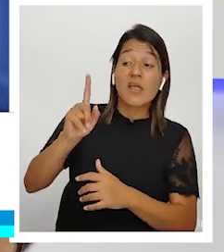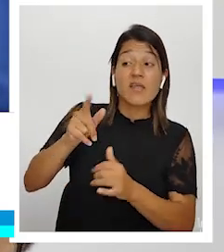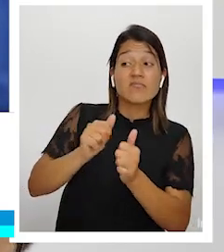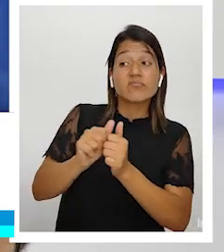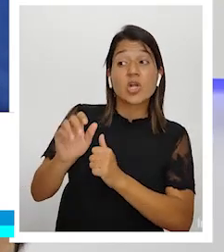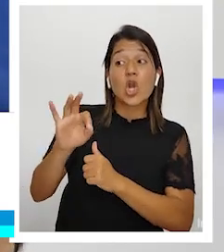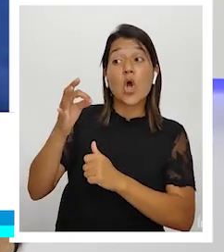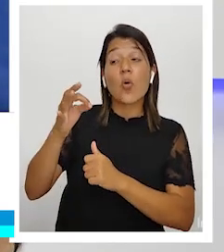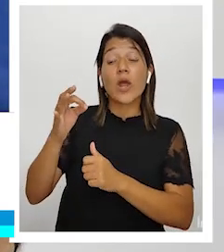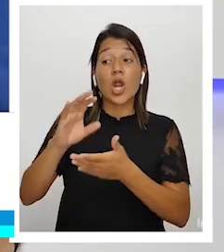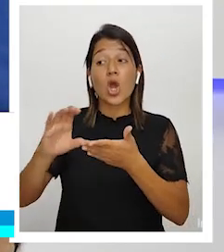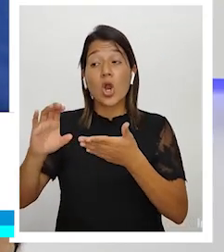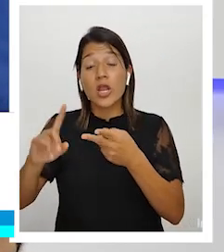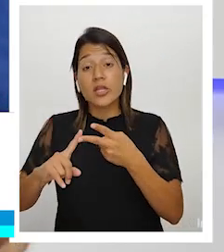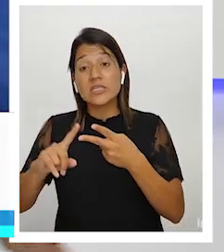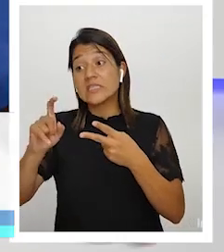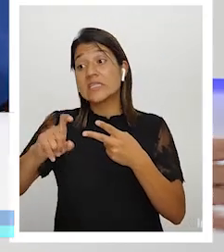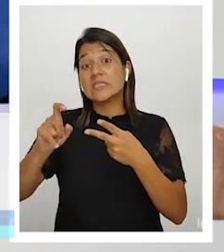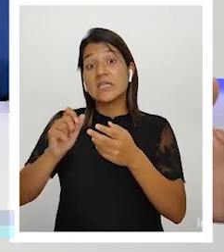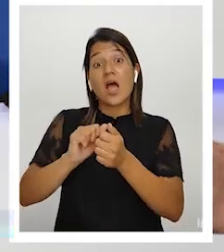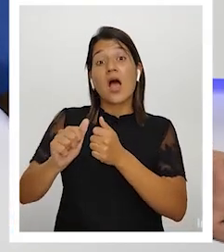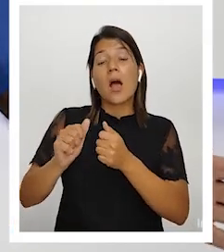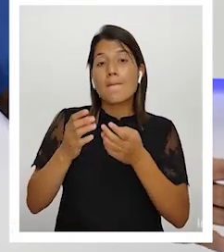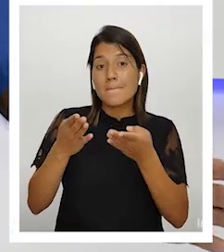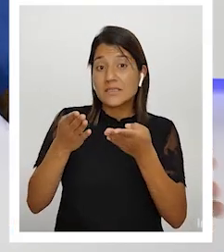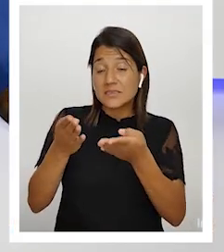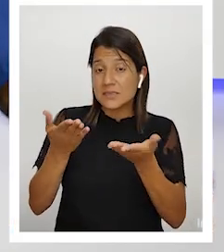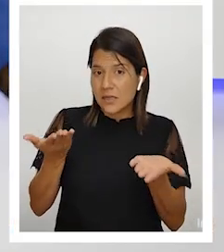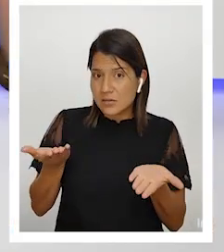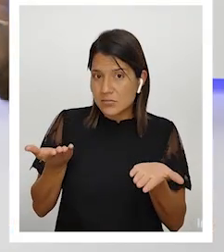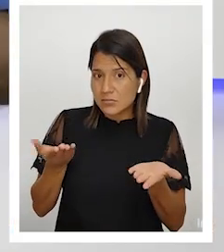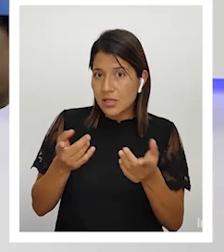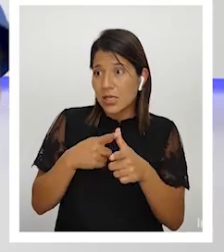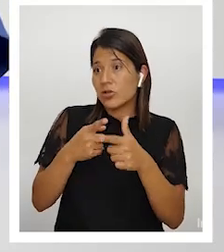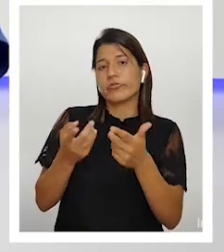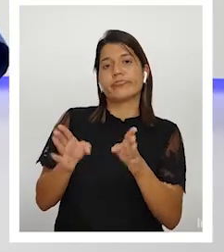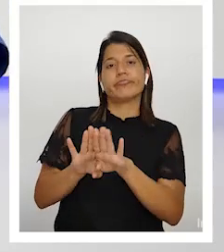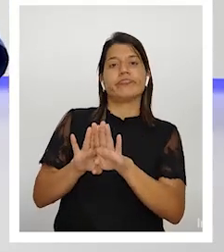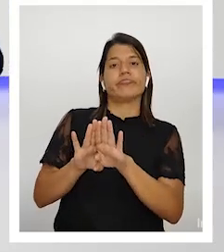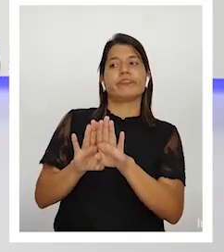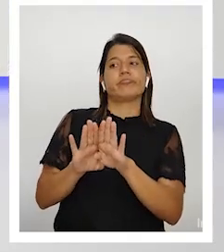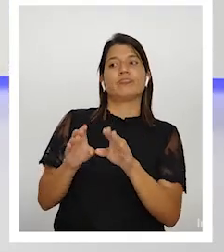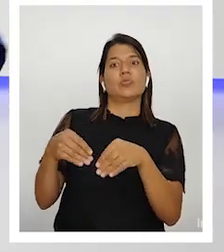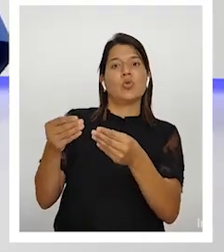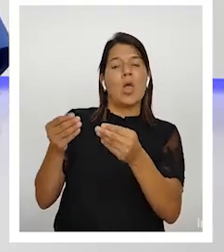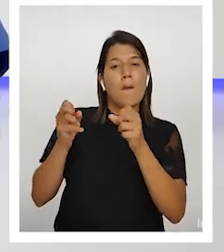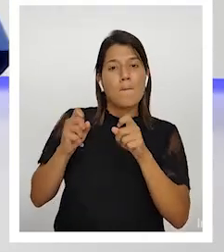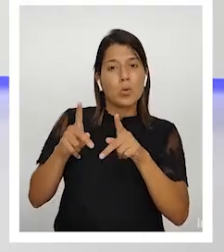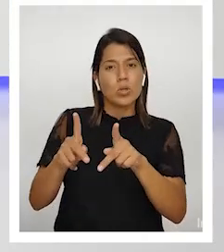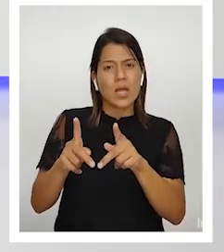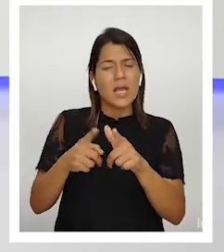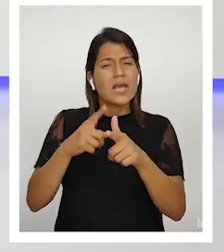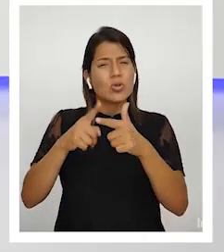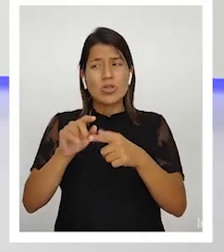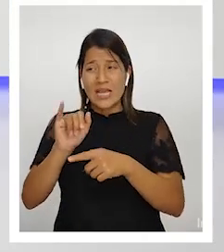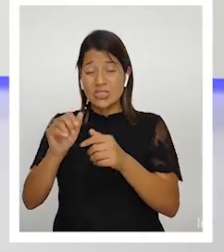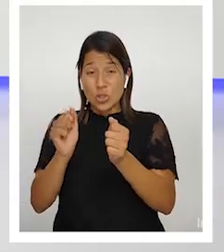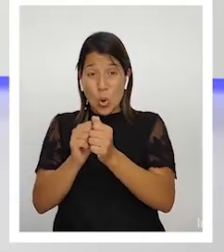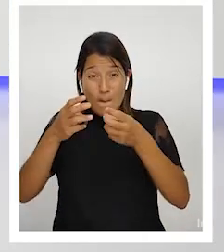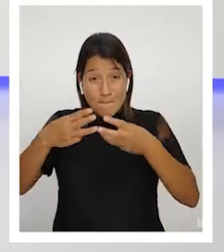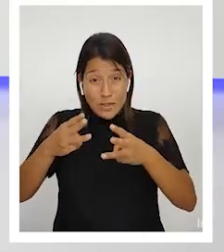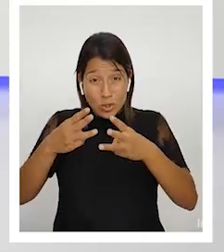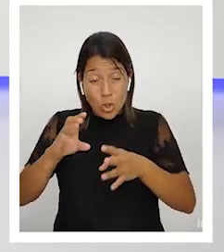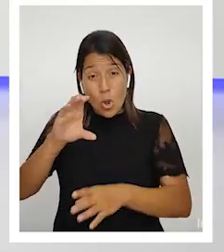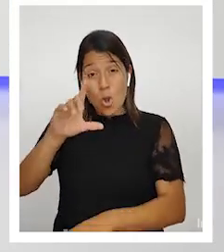bachillerato ¿verdad? ahí usted cerró las puertas eso con la metodología de Clodomir nosotros lo hacíamos íbamos a las comunidades